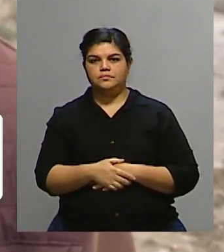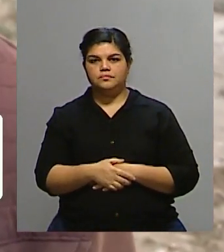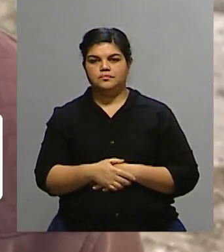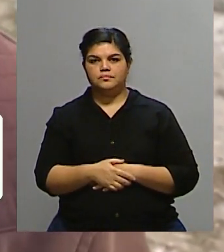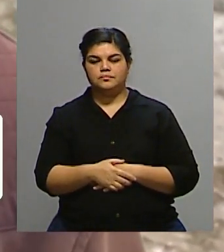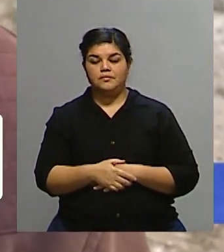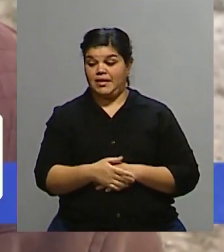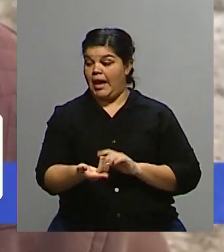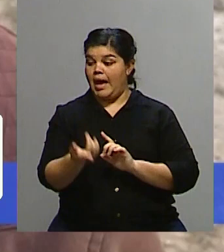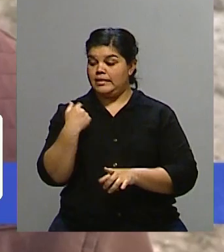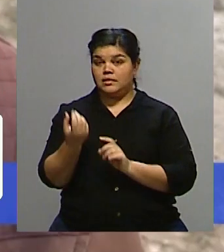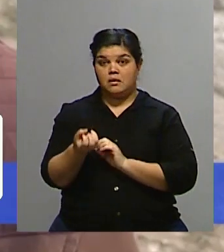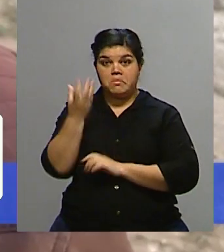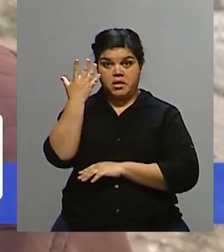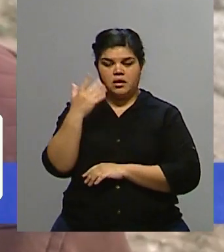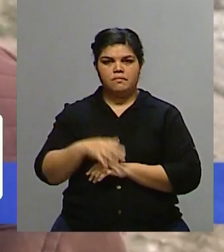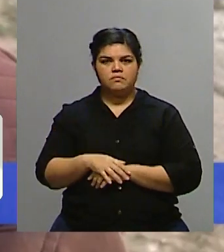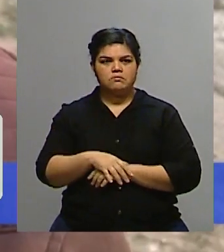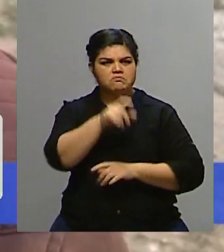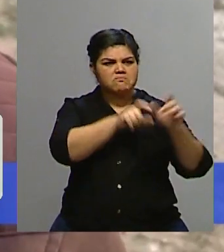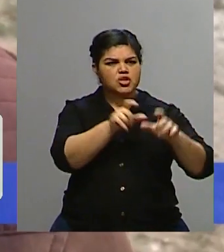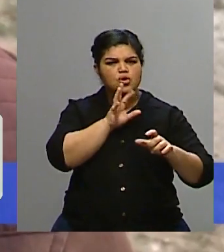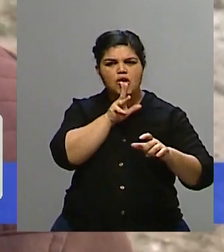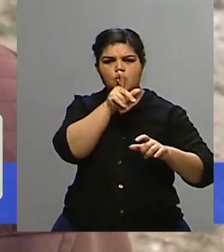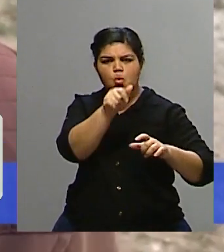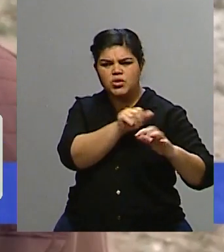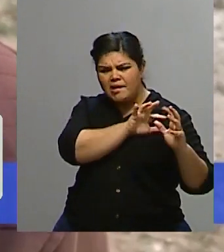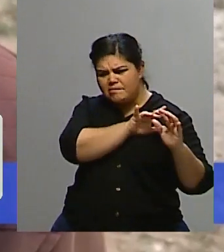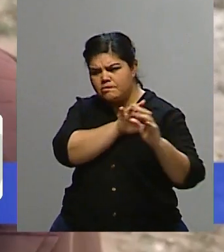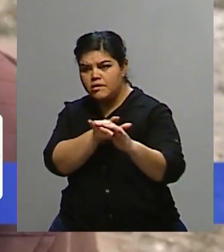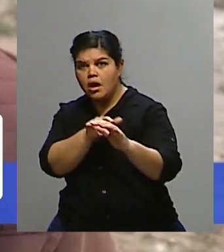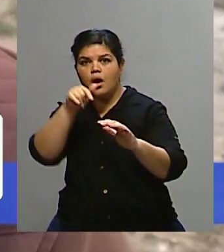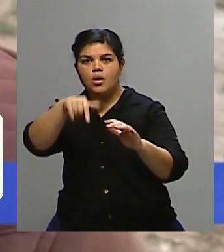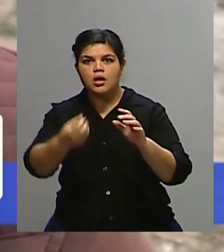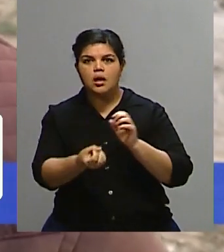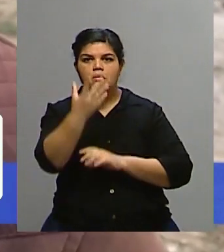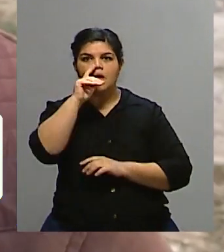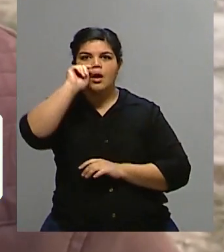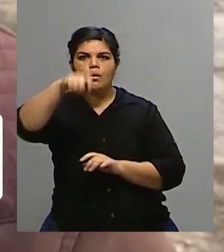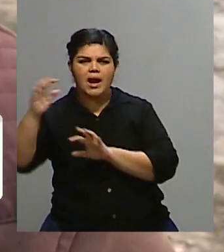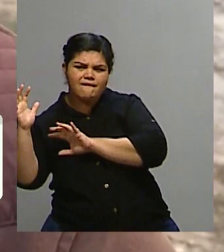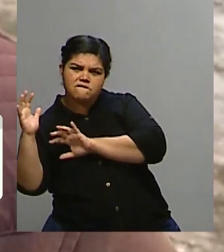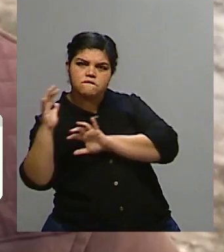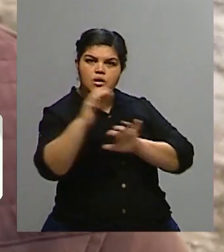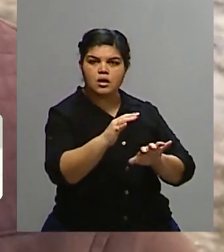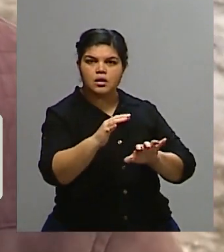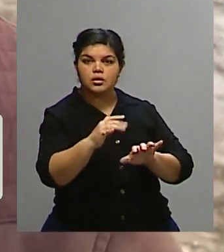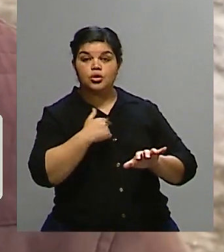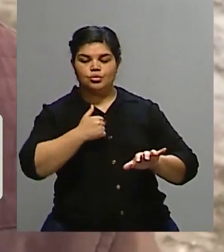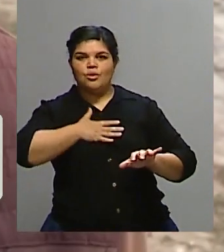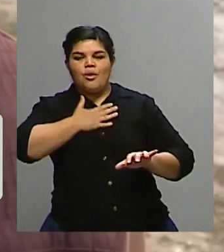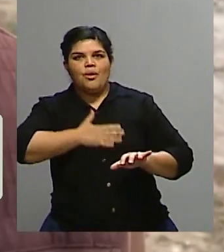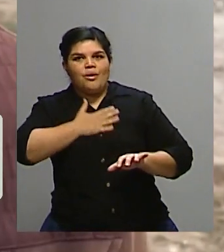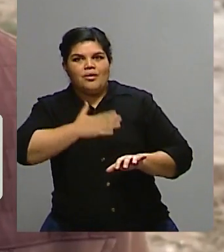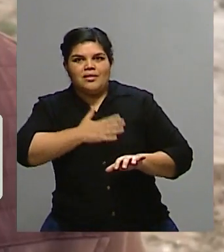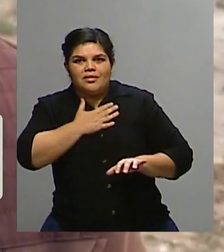Ayer por la mañana había rusos, esta mañana ya hay ucranianos. No basta con decir que estoy contento, no